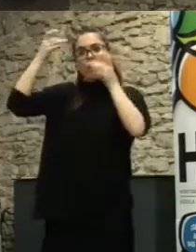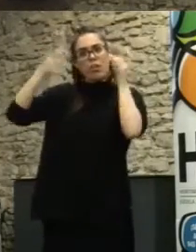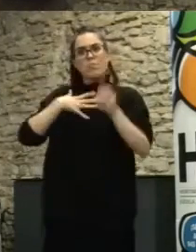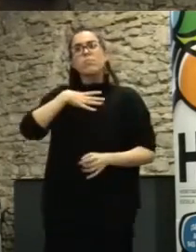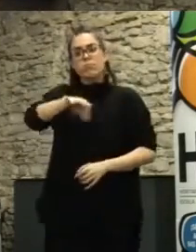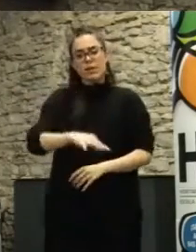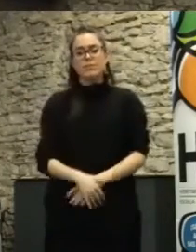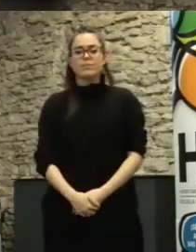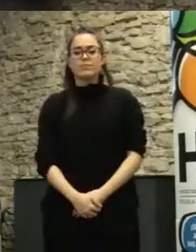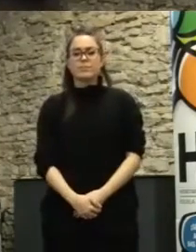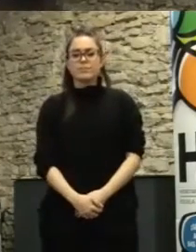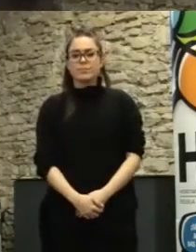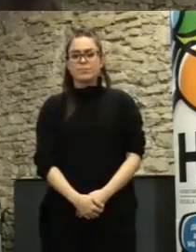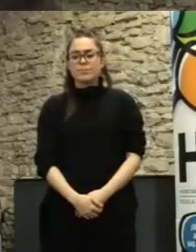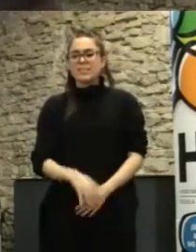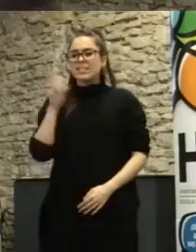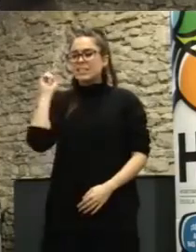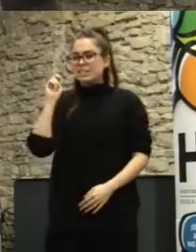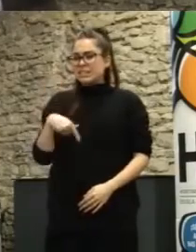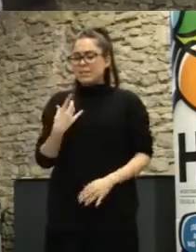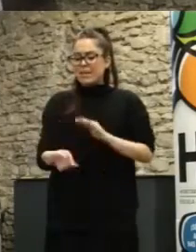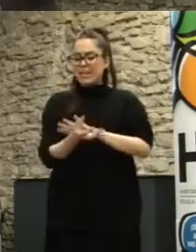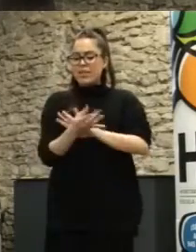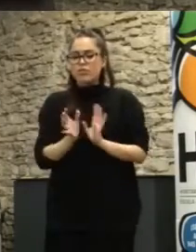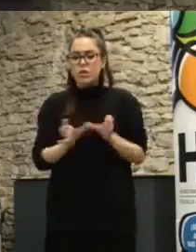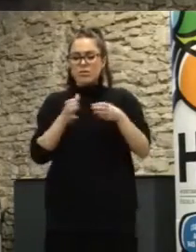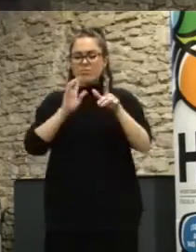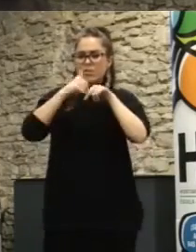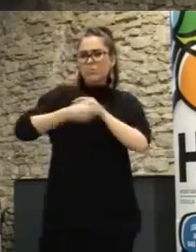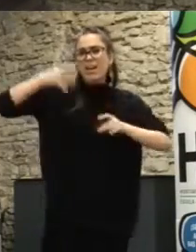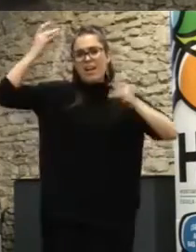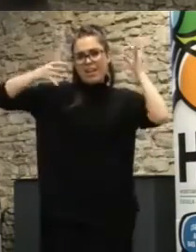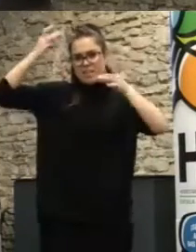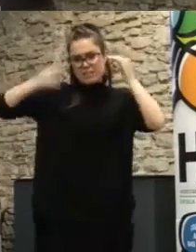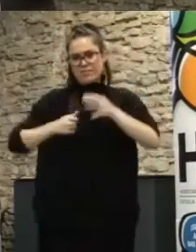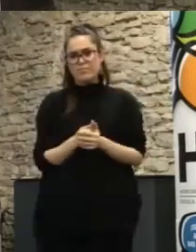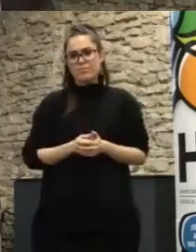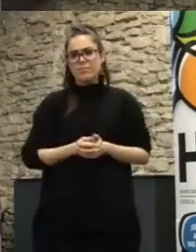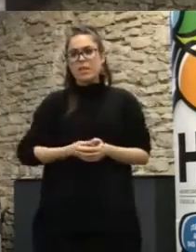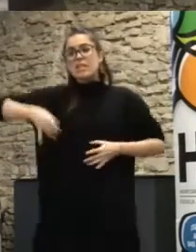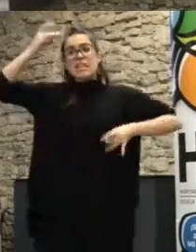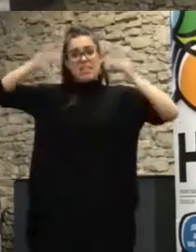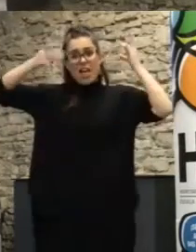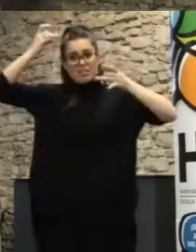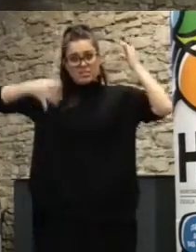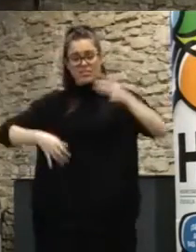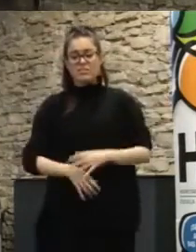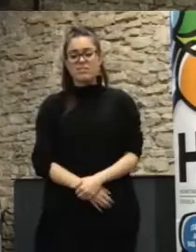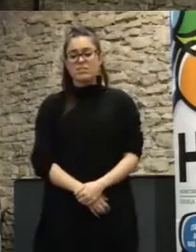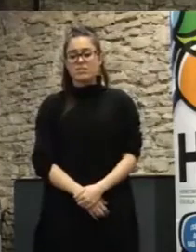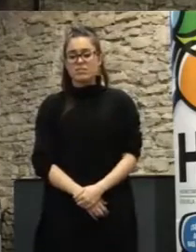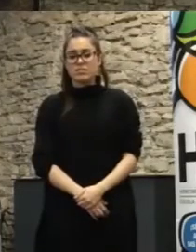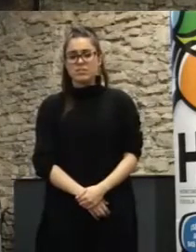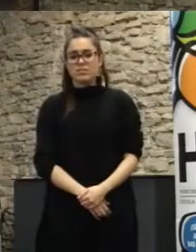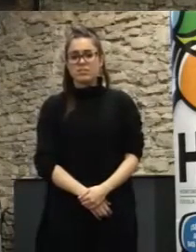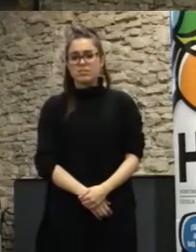a partir de la generación de equipo viene la parte creatividad la generación de ideas esto funciona un